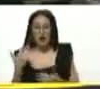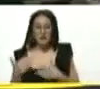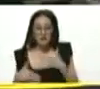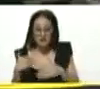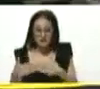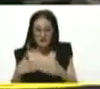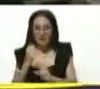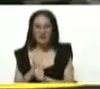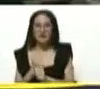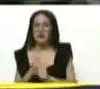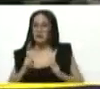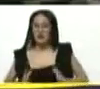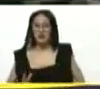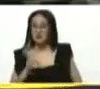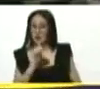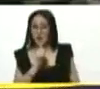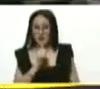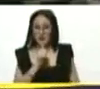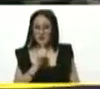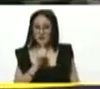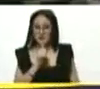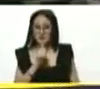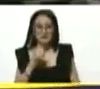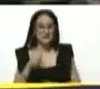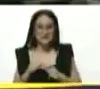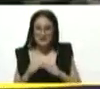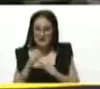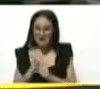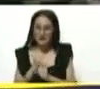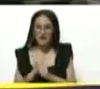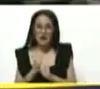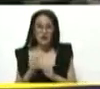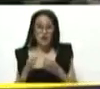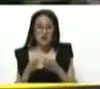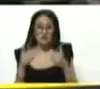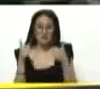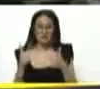Trabajando, nosotros no descansamos. Trabajando con un super equipo.